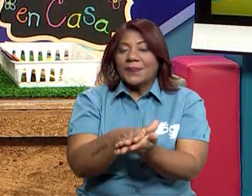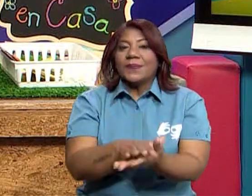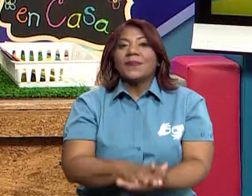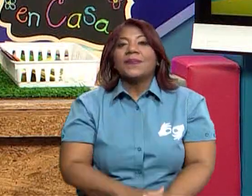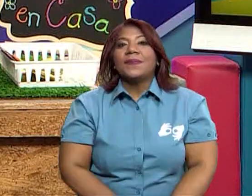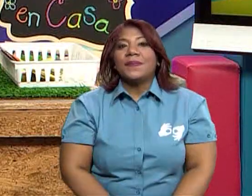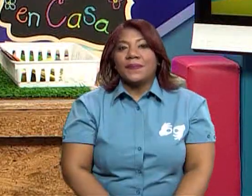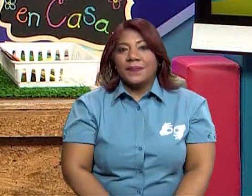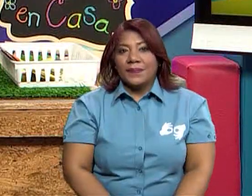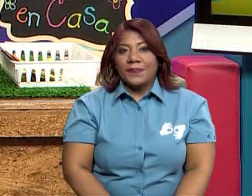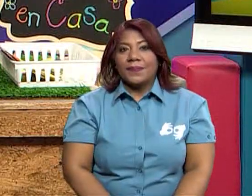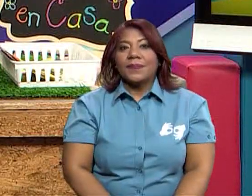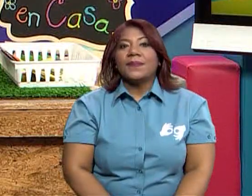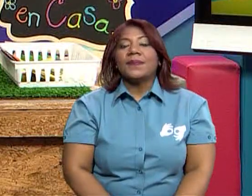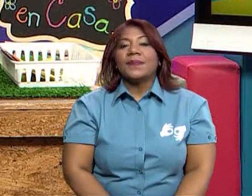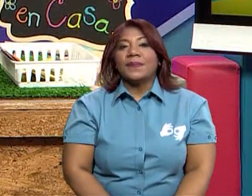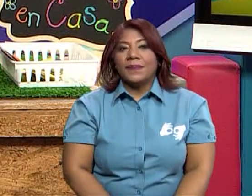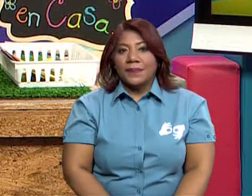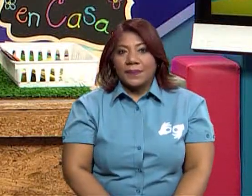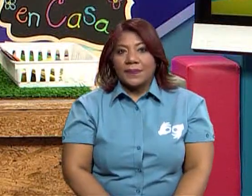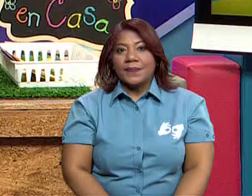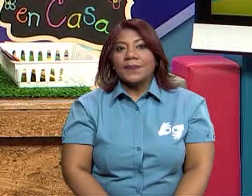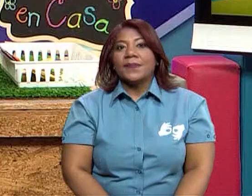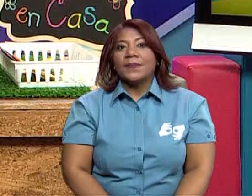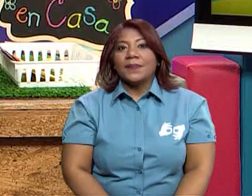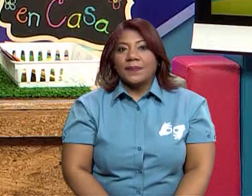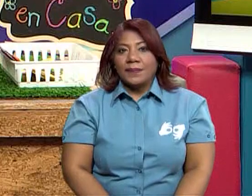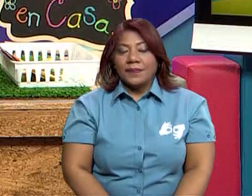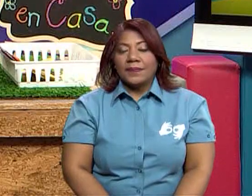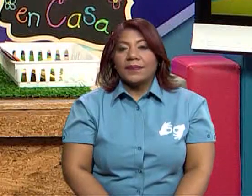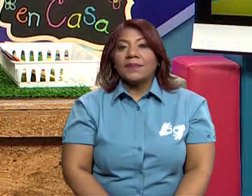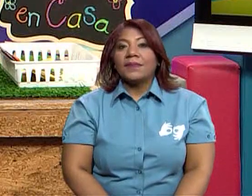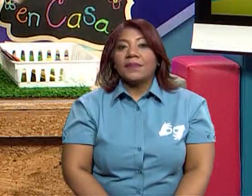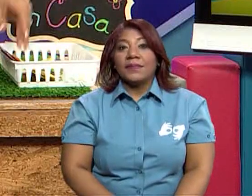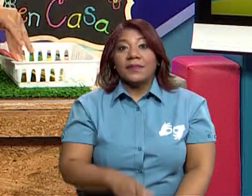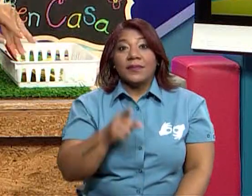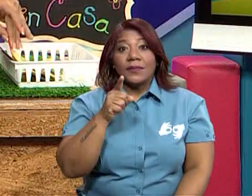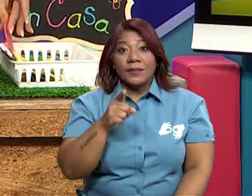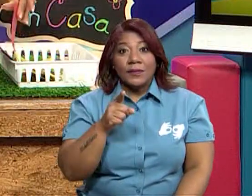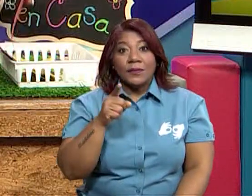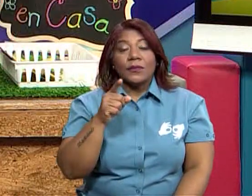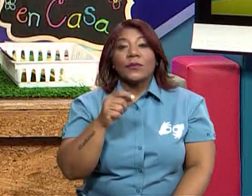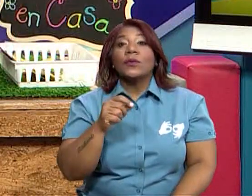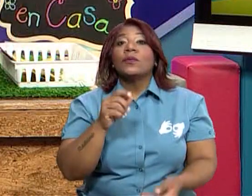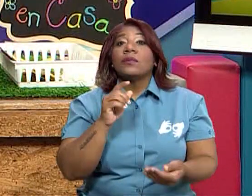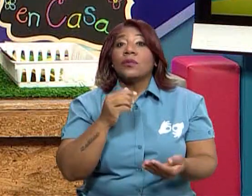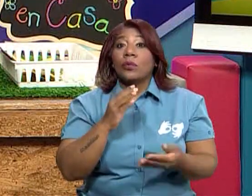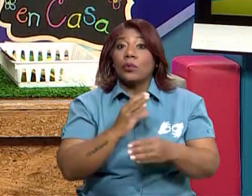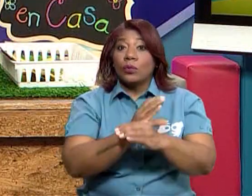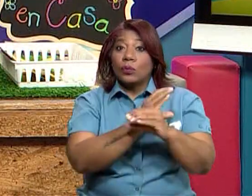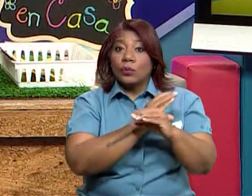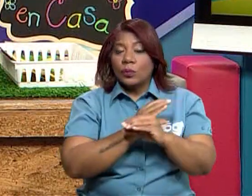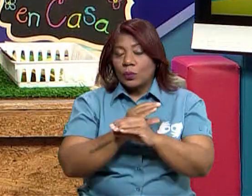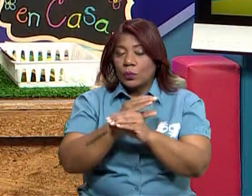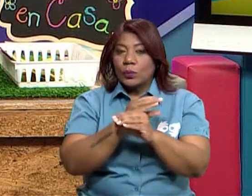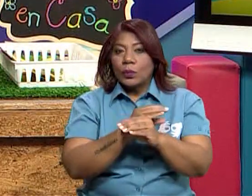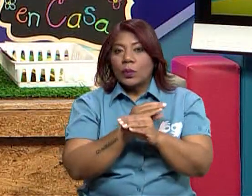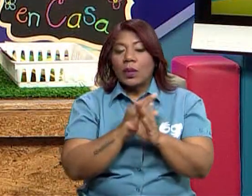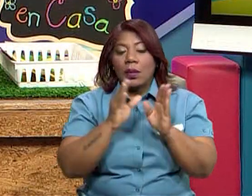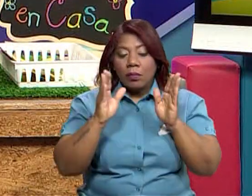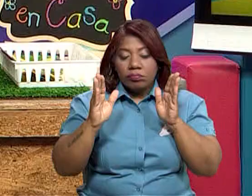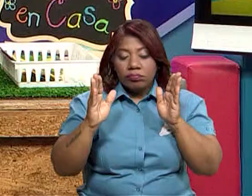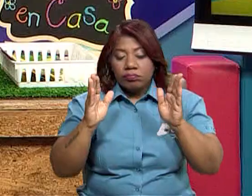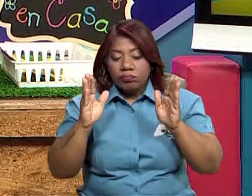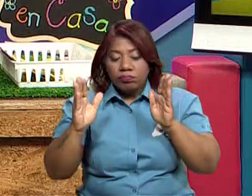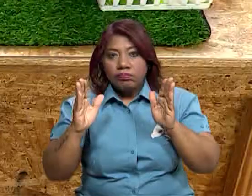Vamos a ponerle goma a cada uno de ellos y lo vas pegando en cada espacio.